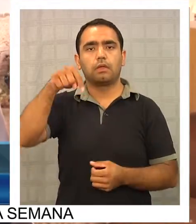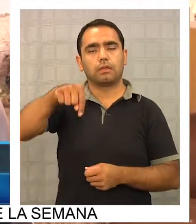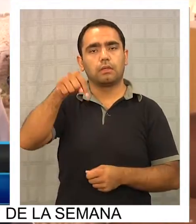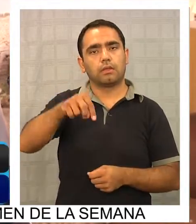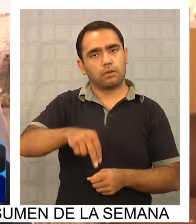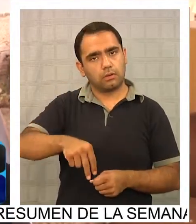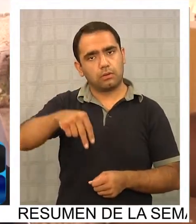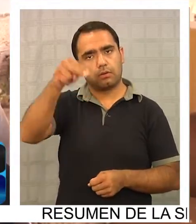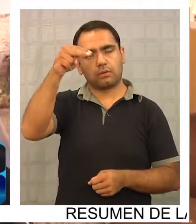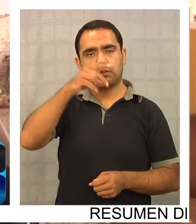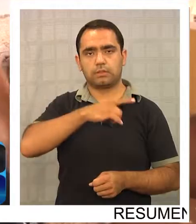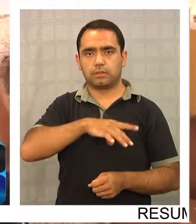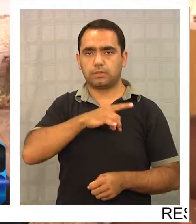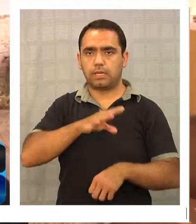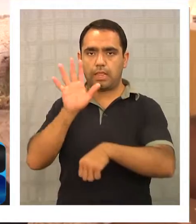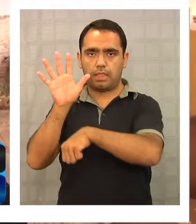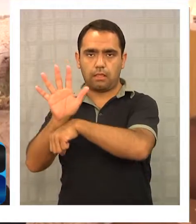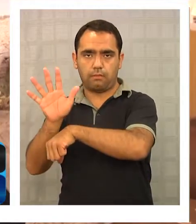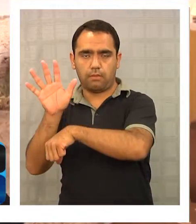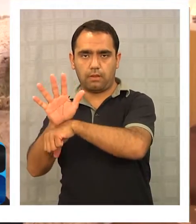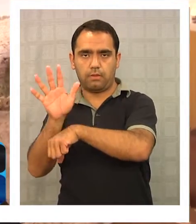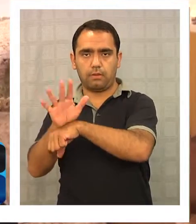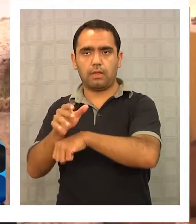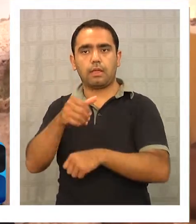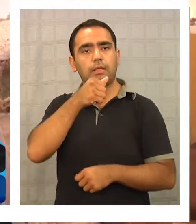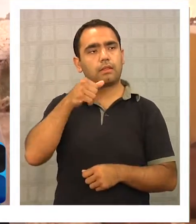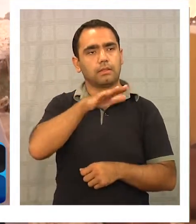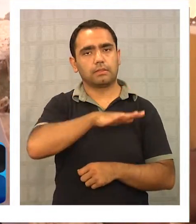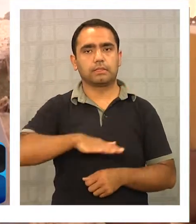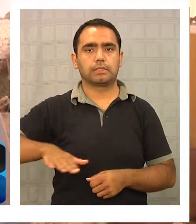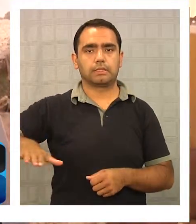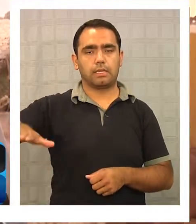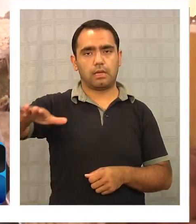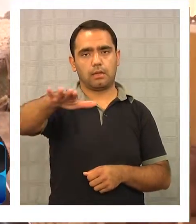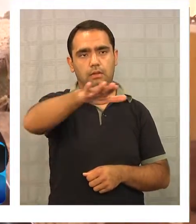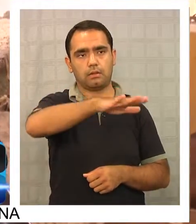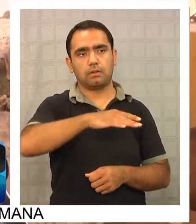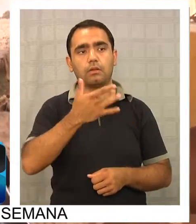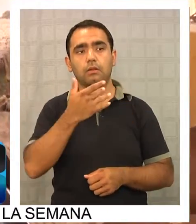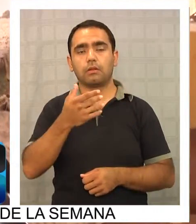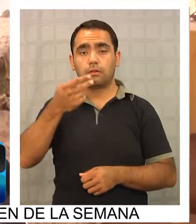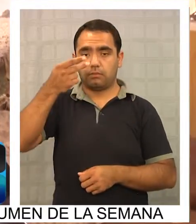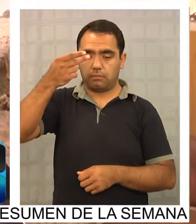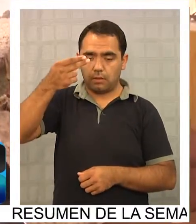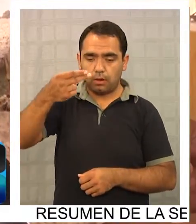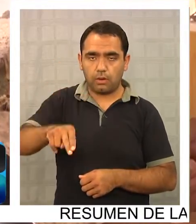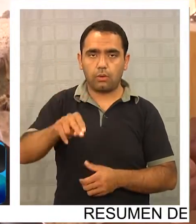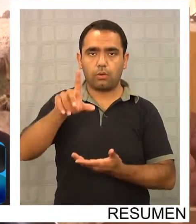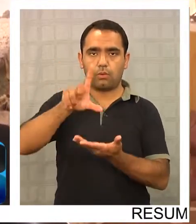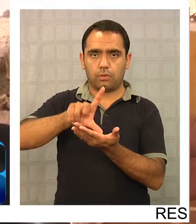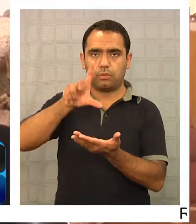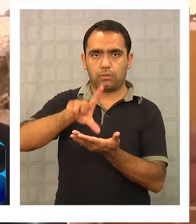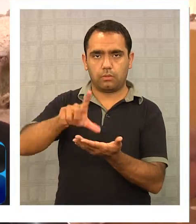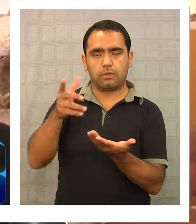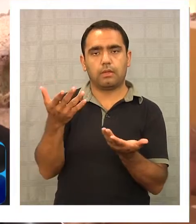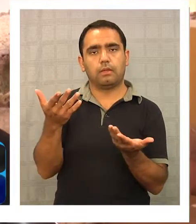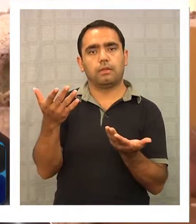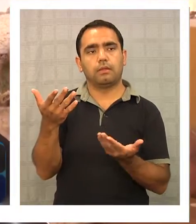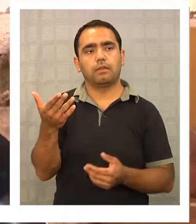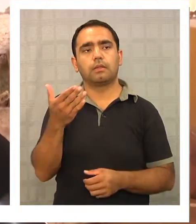Nacional Pampa del Tamarugal y de la Pampa en general, partiendo por su ubicación geográfica espacial,